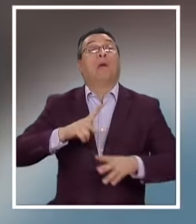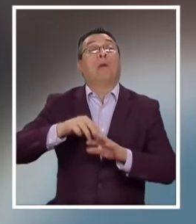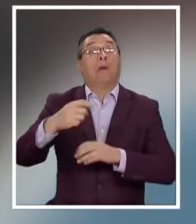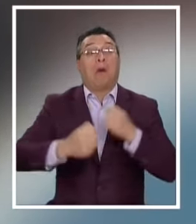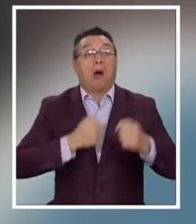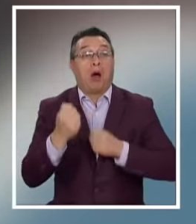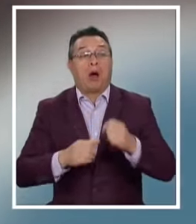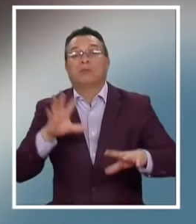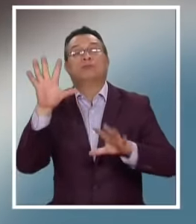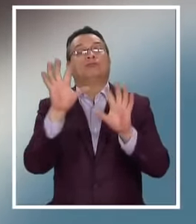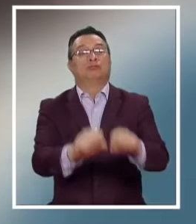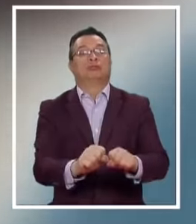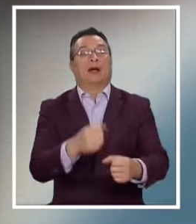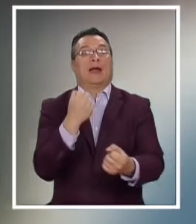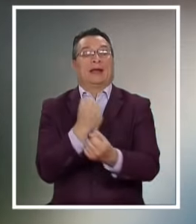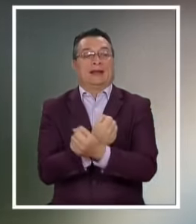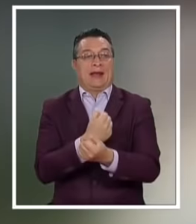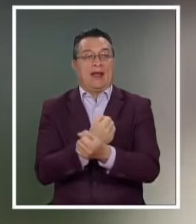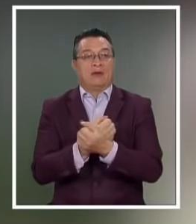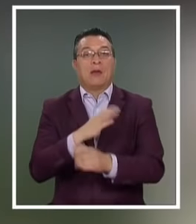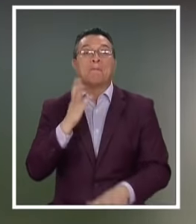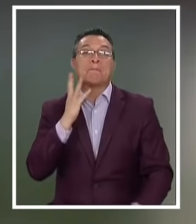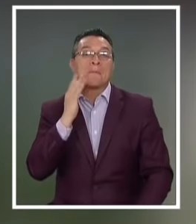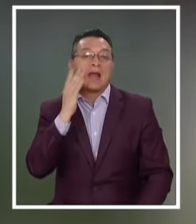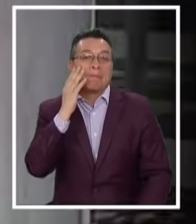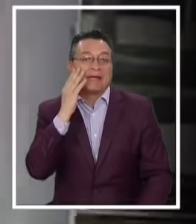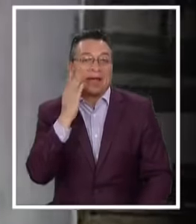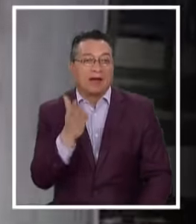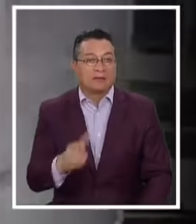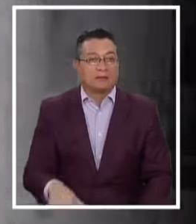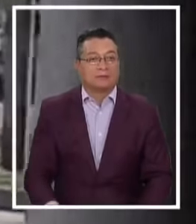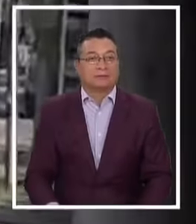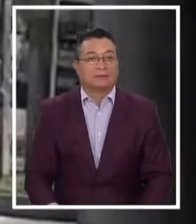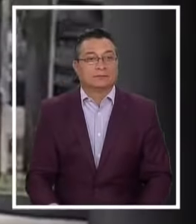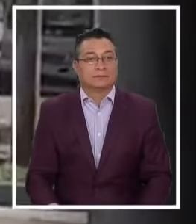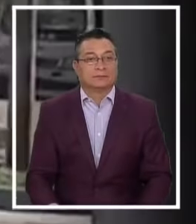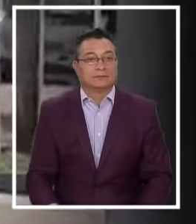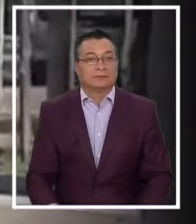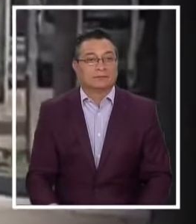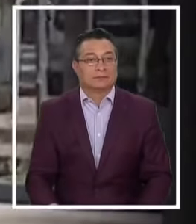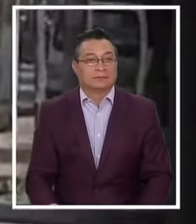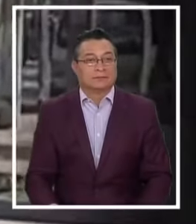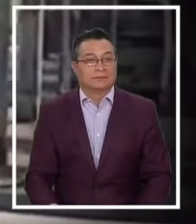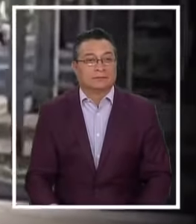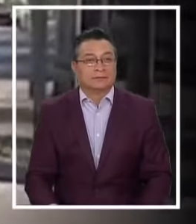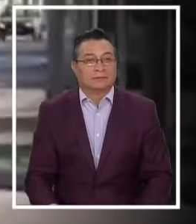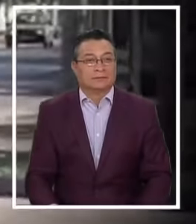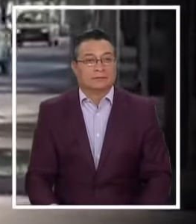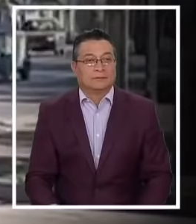éxito De la persecución De carabineros En Melipilla Para el primer dispositivo Al